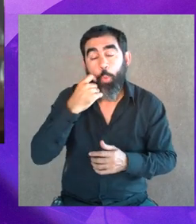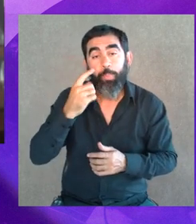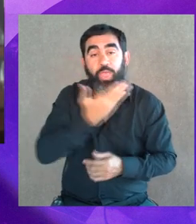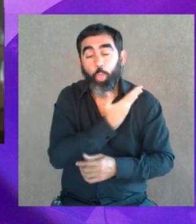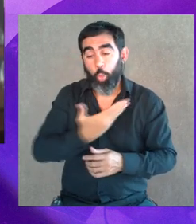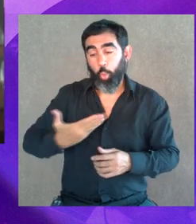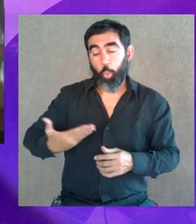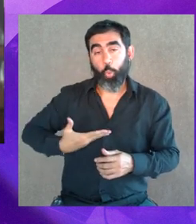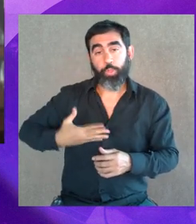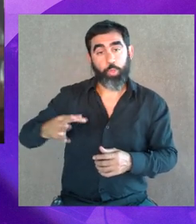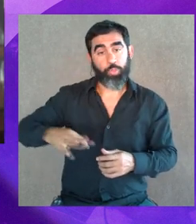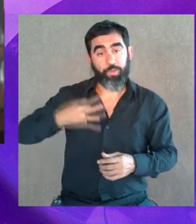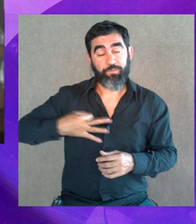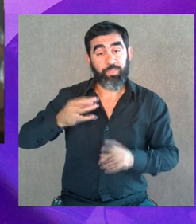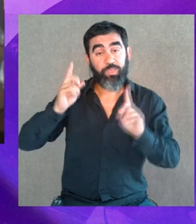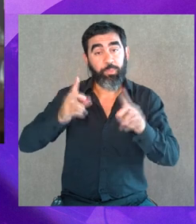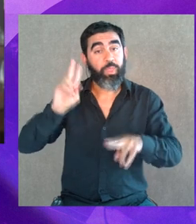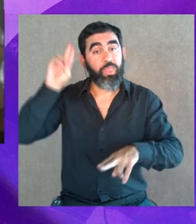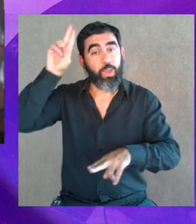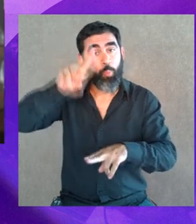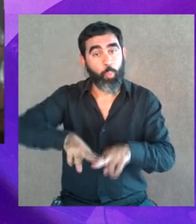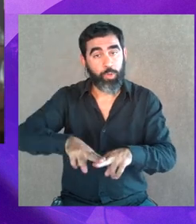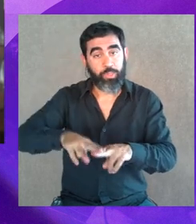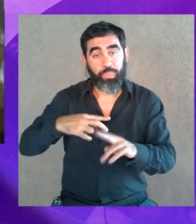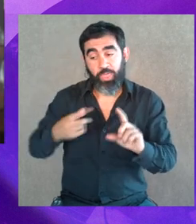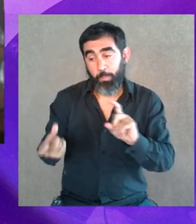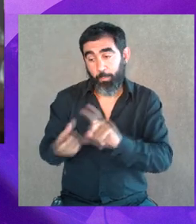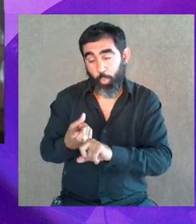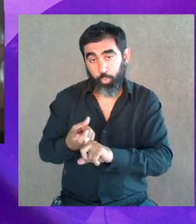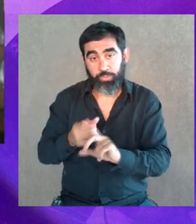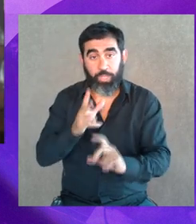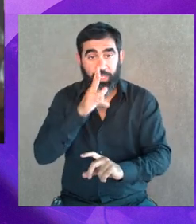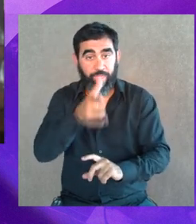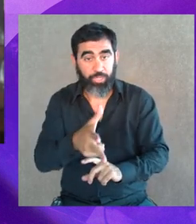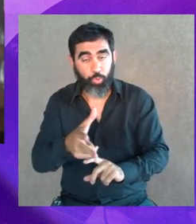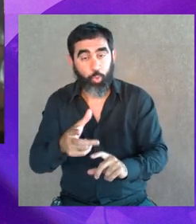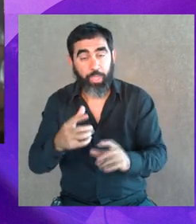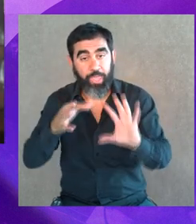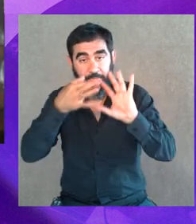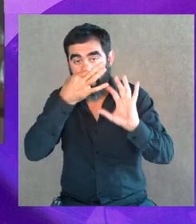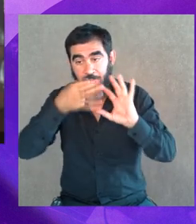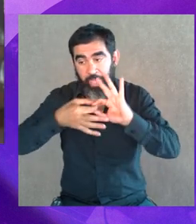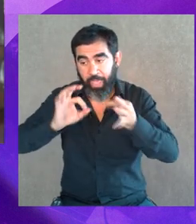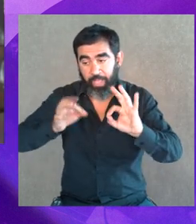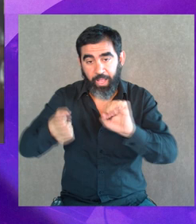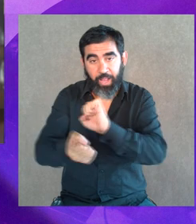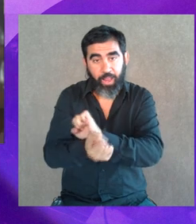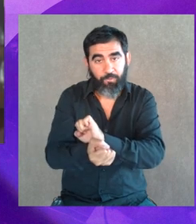hombre era el dueño y señor de la vida y de la muerte de su esposa, de sus hijos y de sus esclavos.